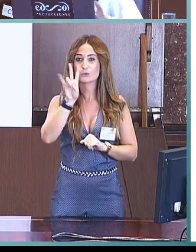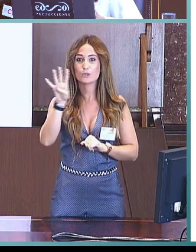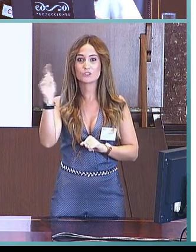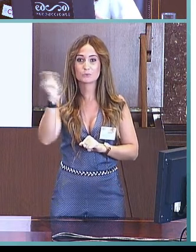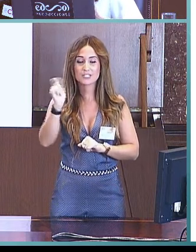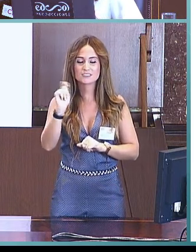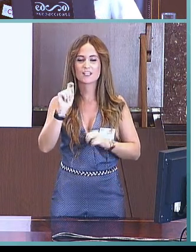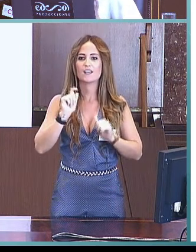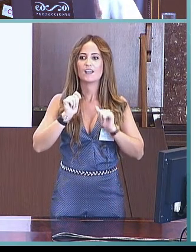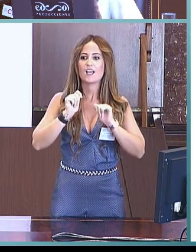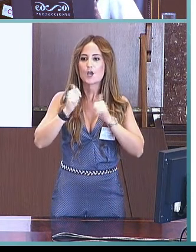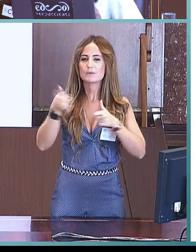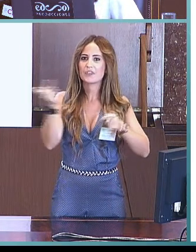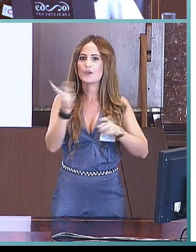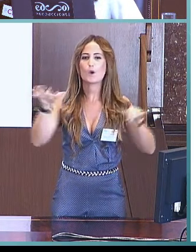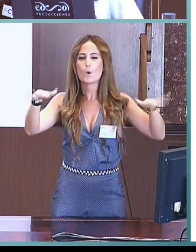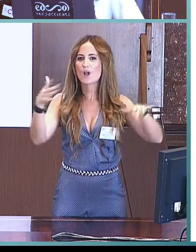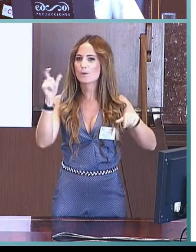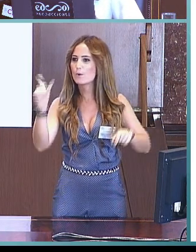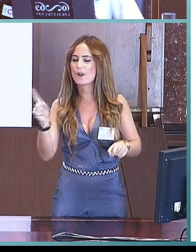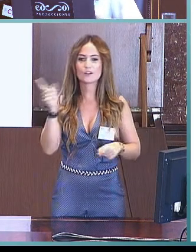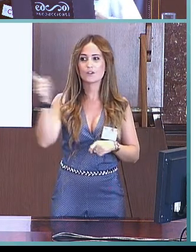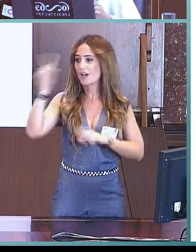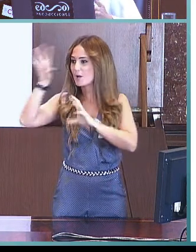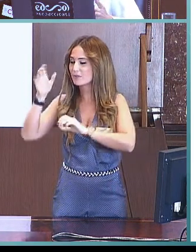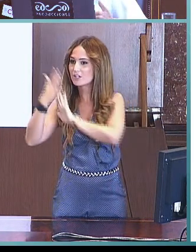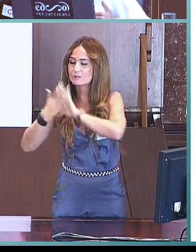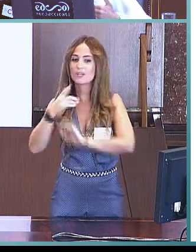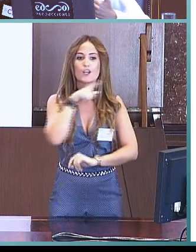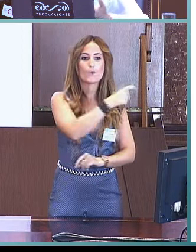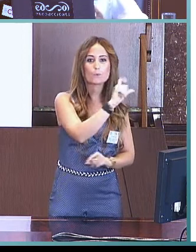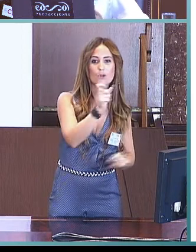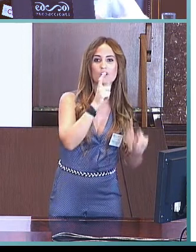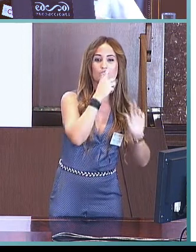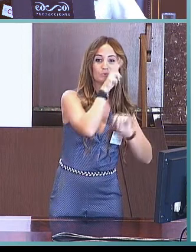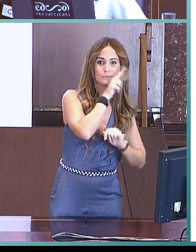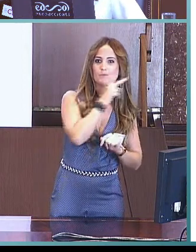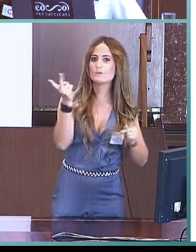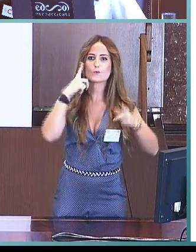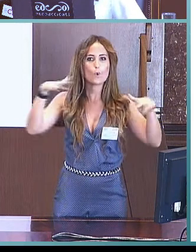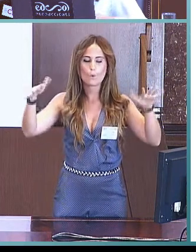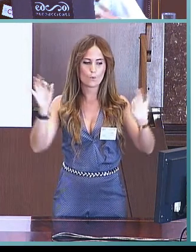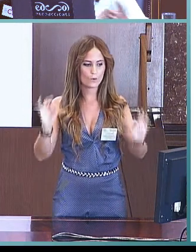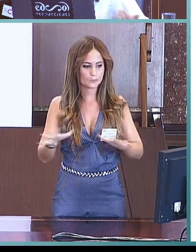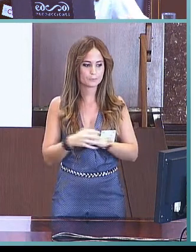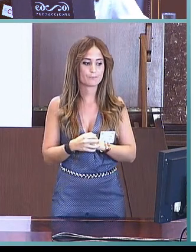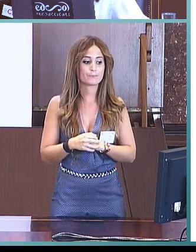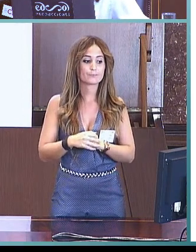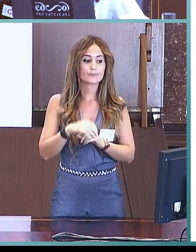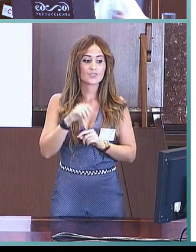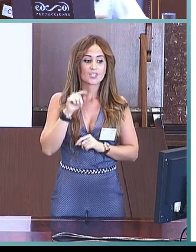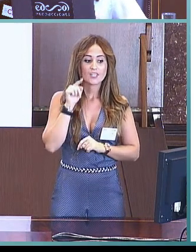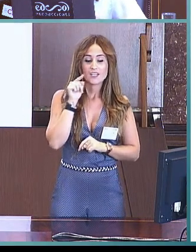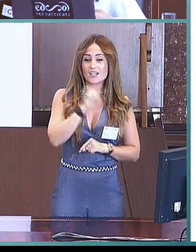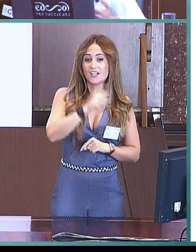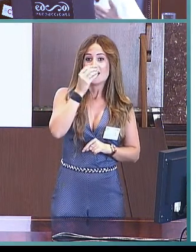se observó que a la edad de 18 meses los niños y niñas sordos adelantaban en vocabulario expresivo a los niños